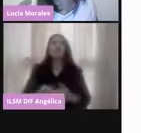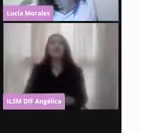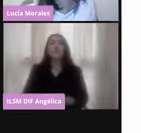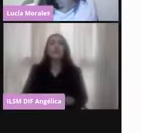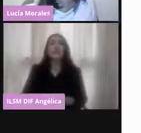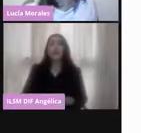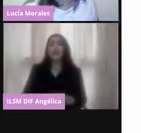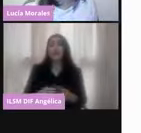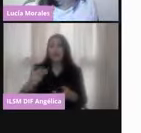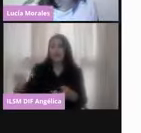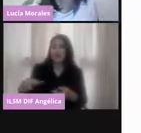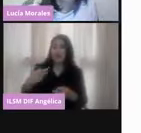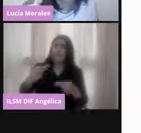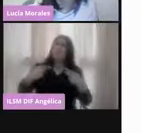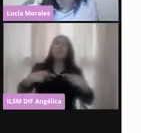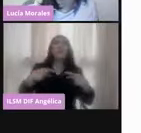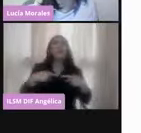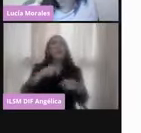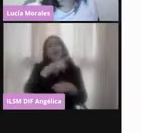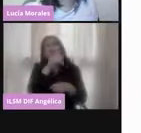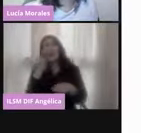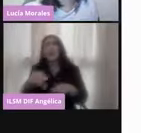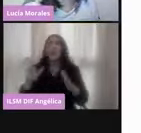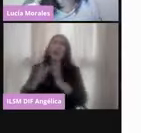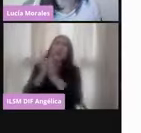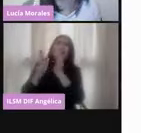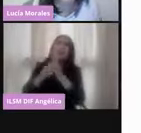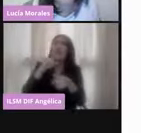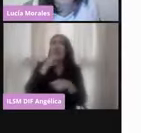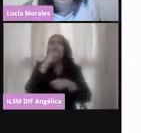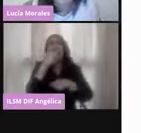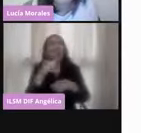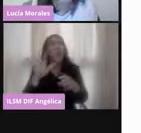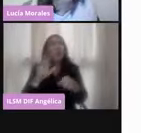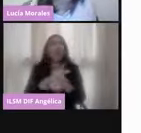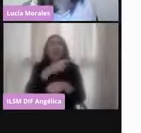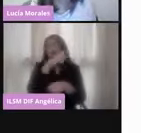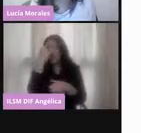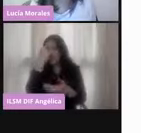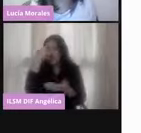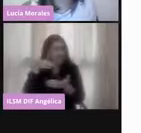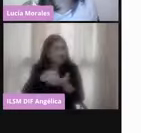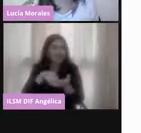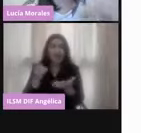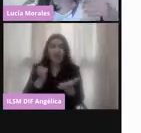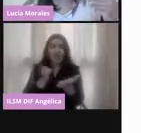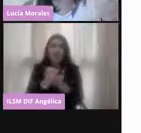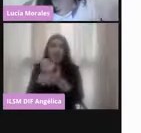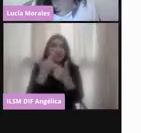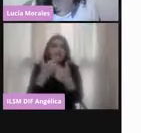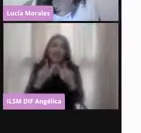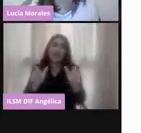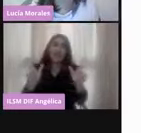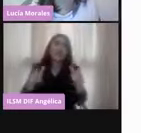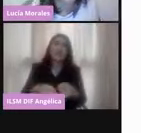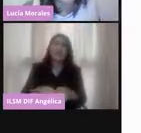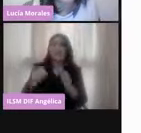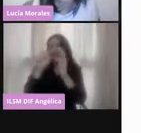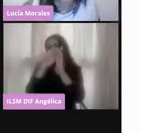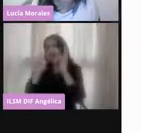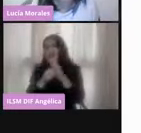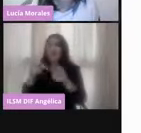que no participan porque no creen en la democracia o que no participan porque no creen en el sistema político mexicano, en el sistema de partidos,